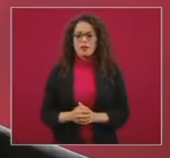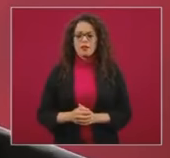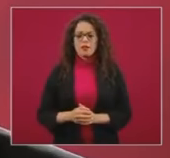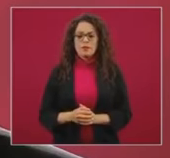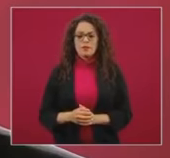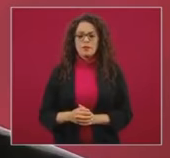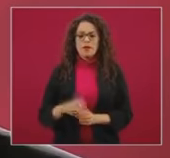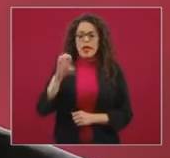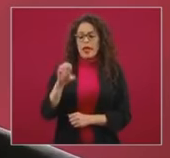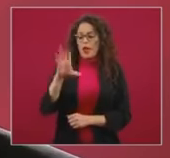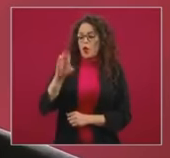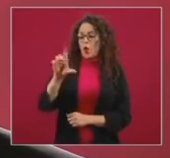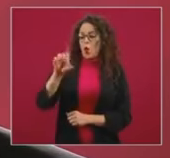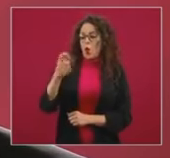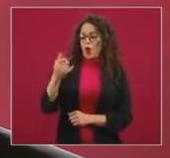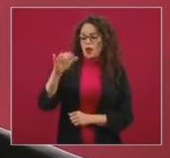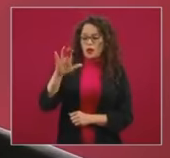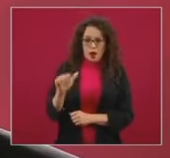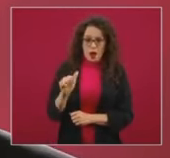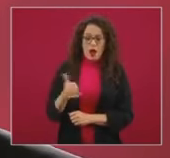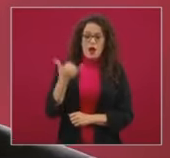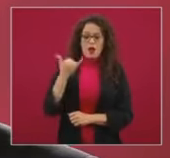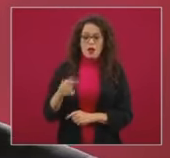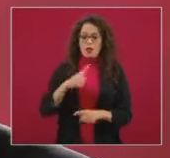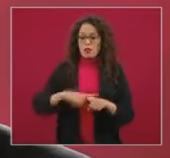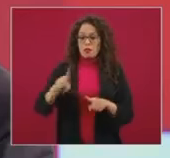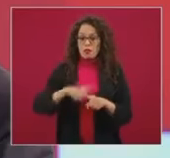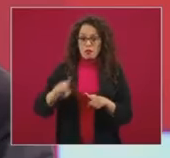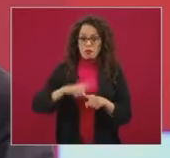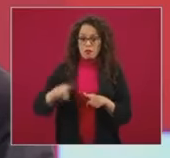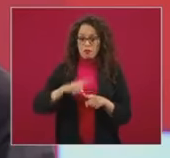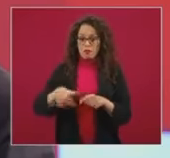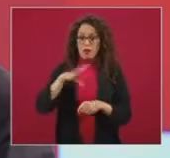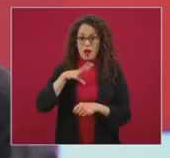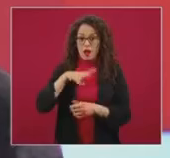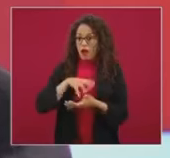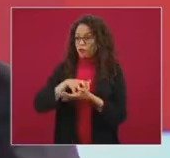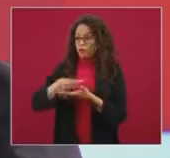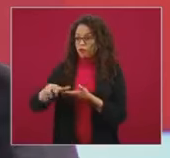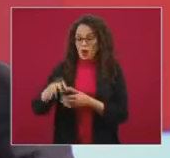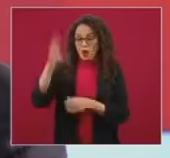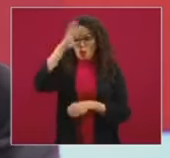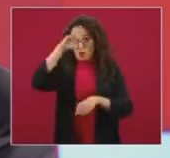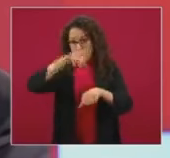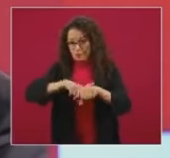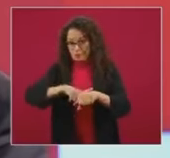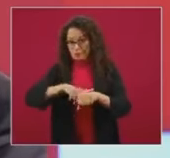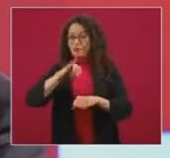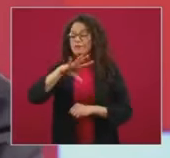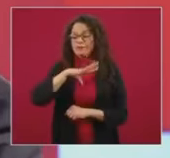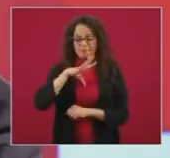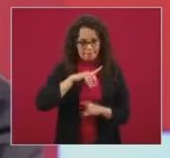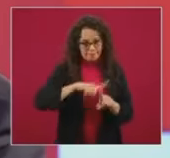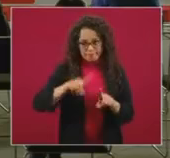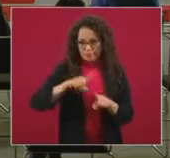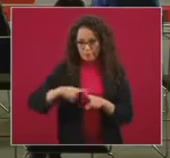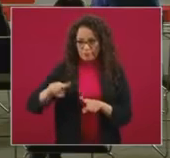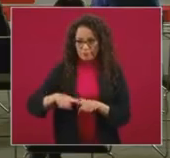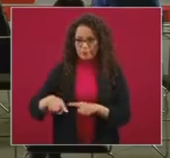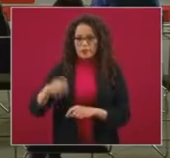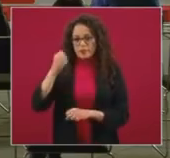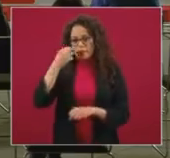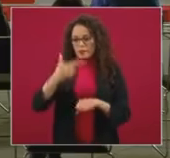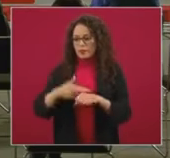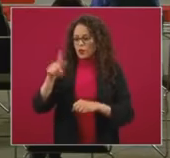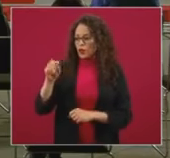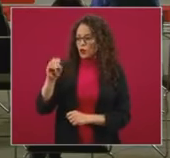ecológica y tenemos una enorme diversidad cultural, que comentó aquí la subsecretaria Natalia Toledo hace unos